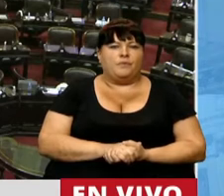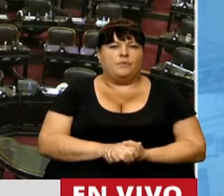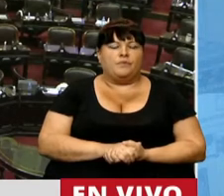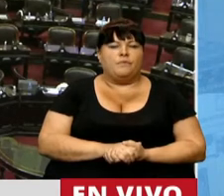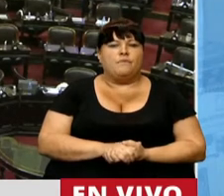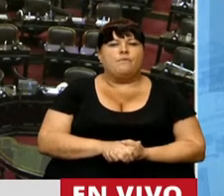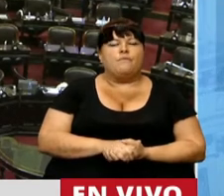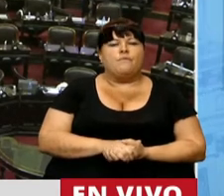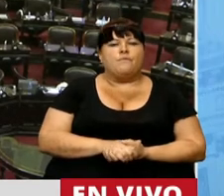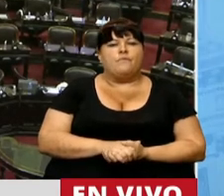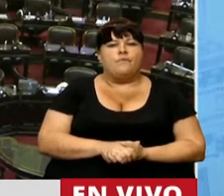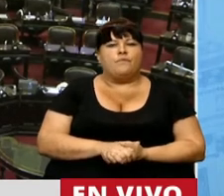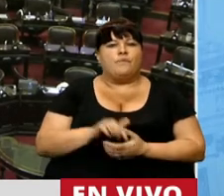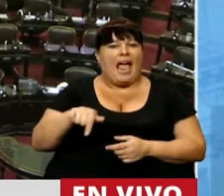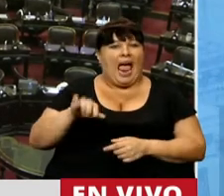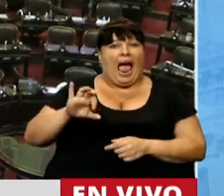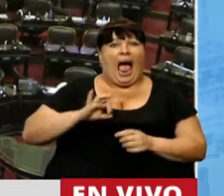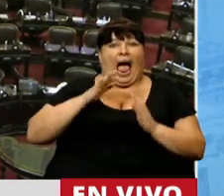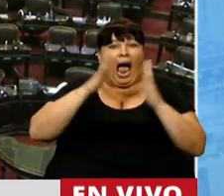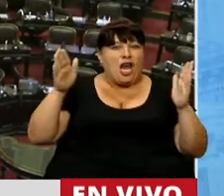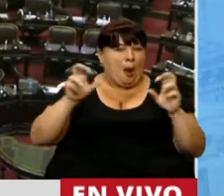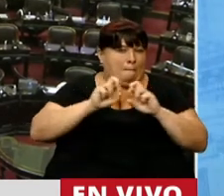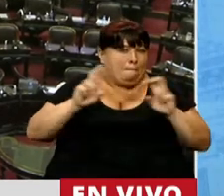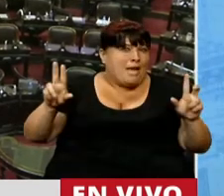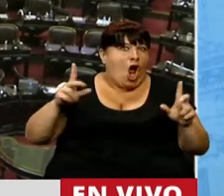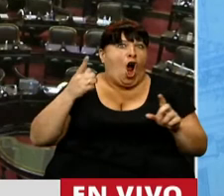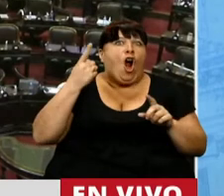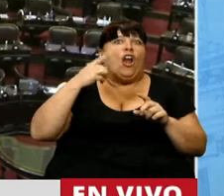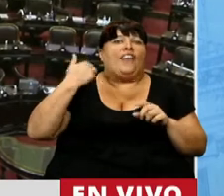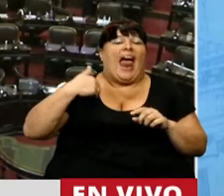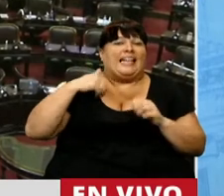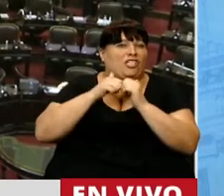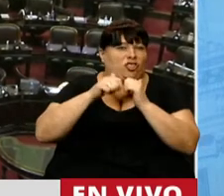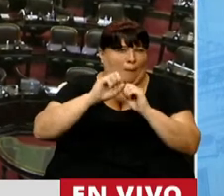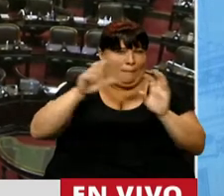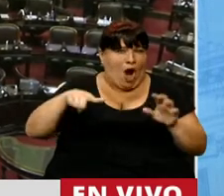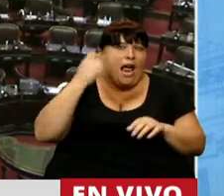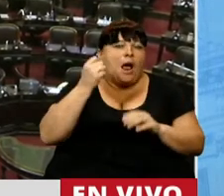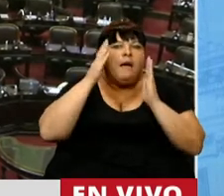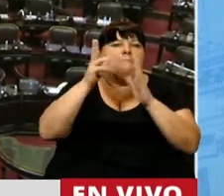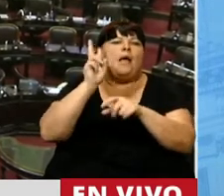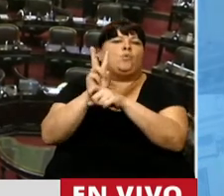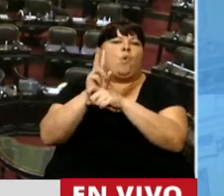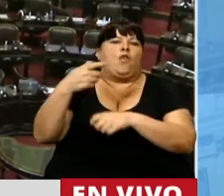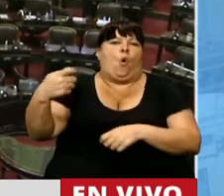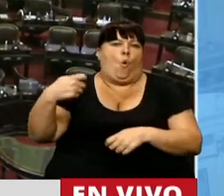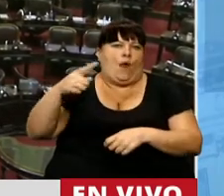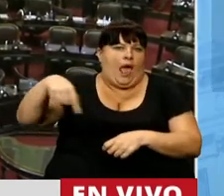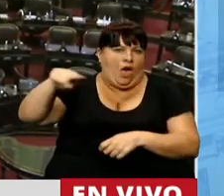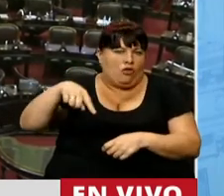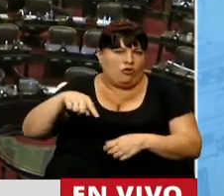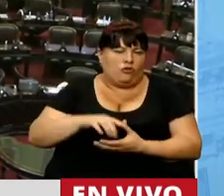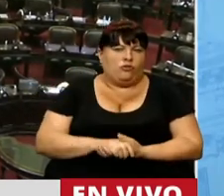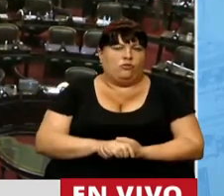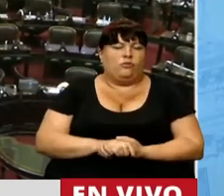En este peor año de la historia argentina económica, se protegió a nuestros jubilados y a nuestras jubiladas.